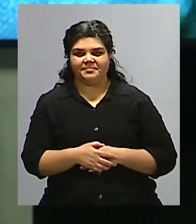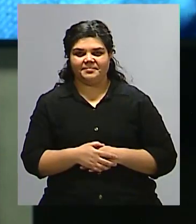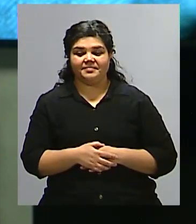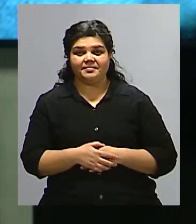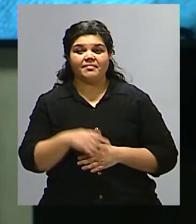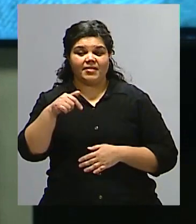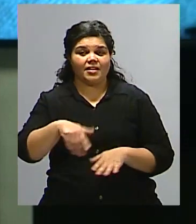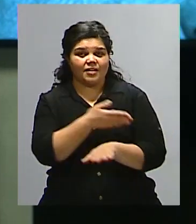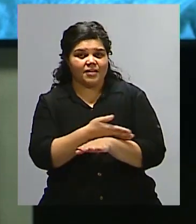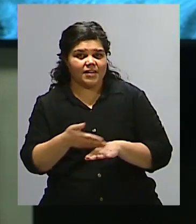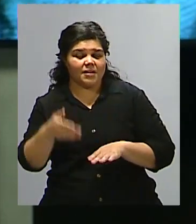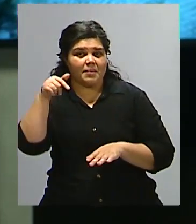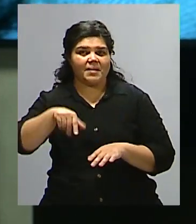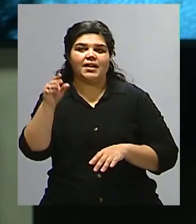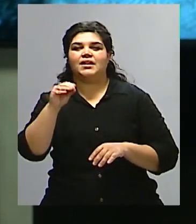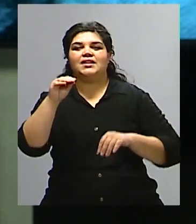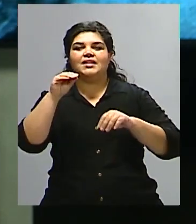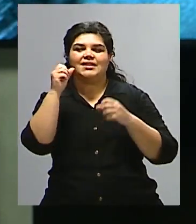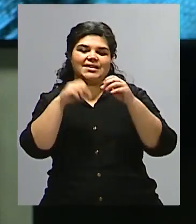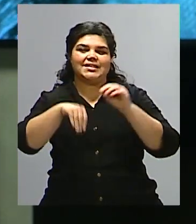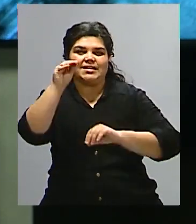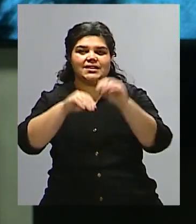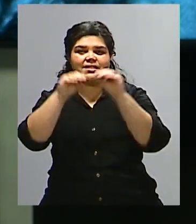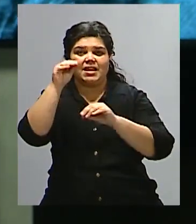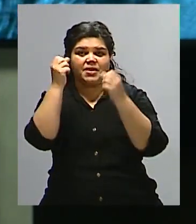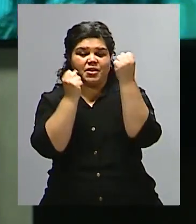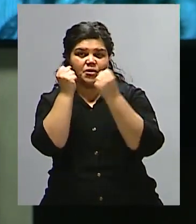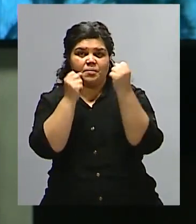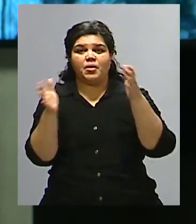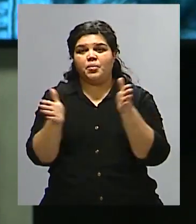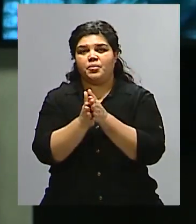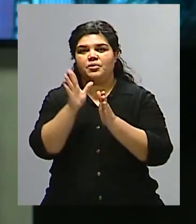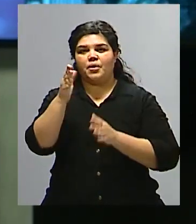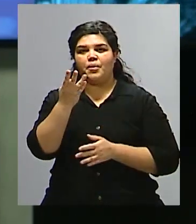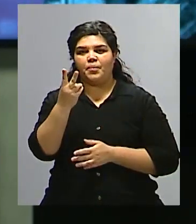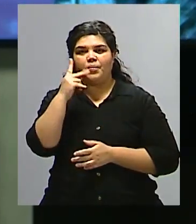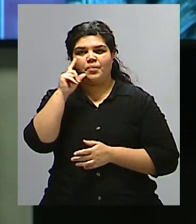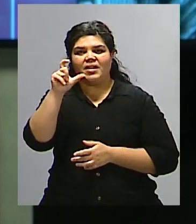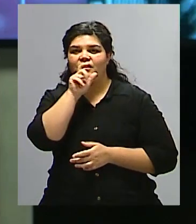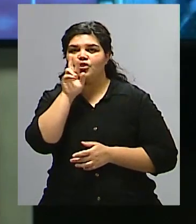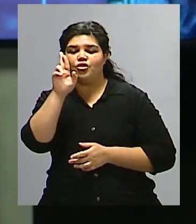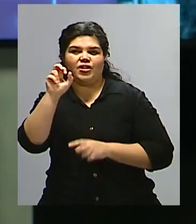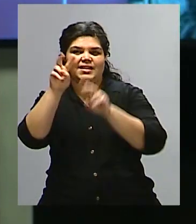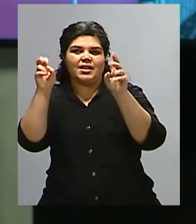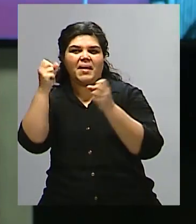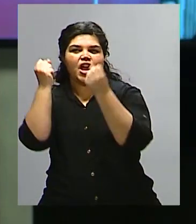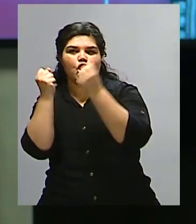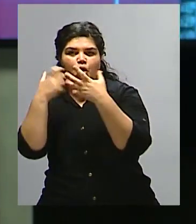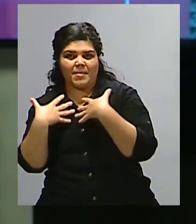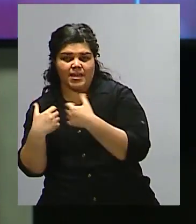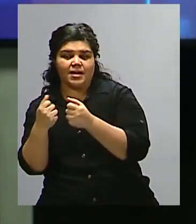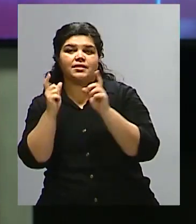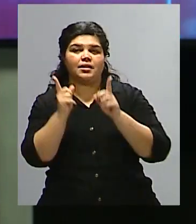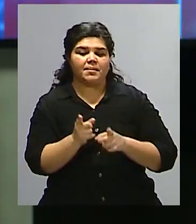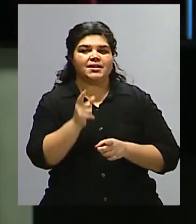Bueno, y seguimos aquí en chat económico con Víctor Di Blasi, economista hablando de economía de la salud, y con Sergio Vergara, es director